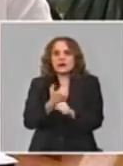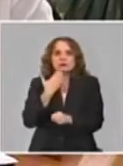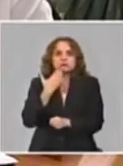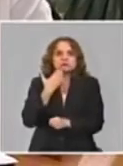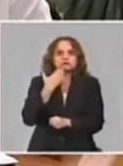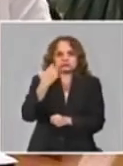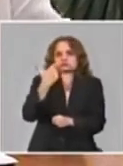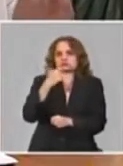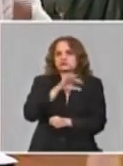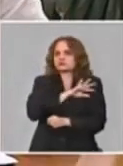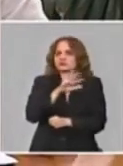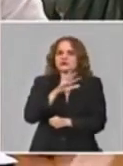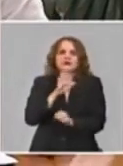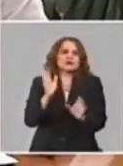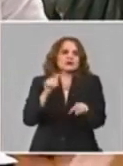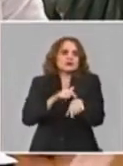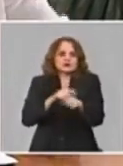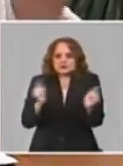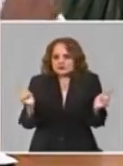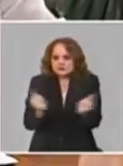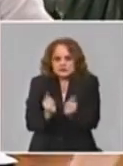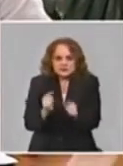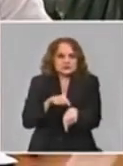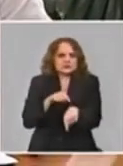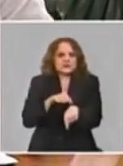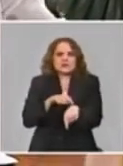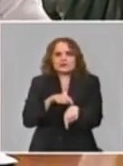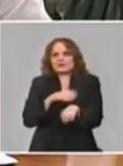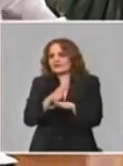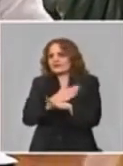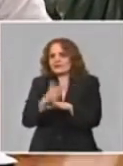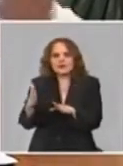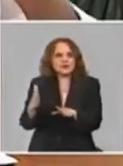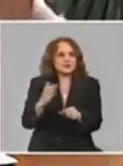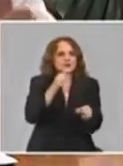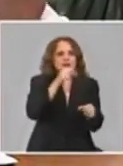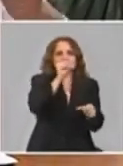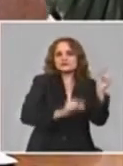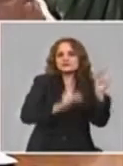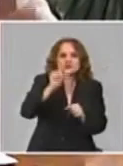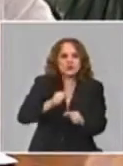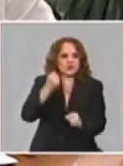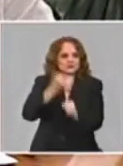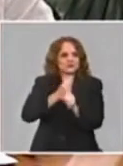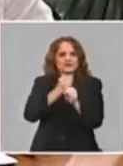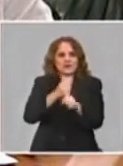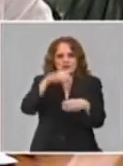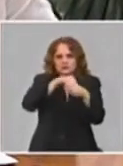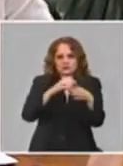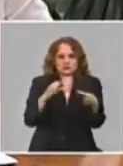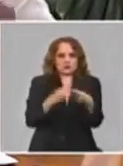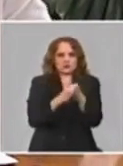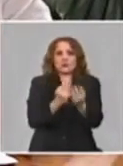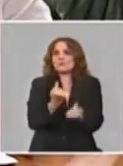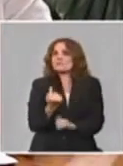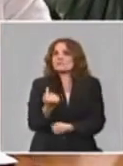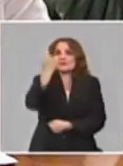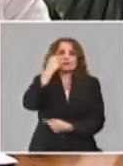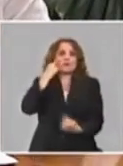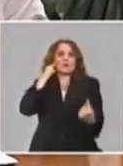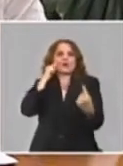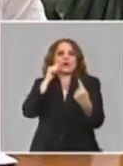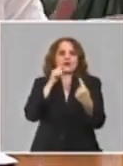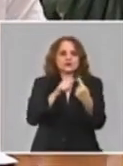tiempo tantas personas de diferentes campos estar trabajando en un solo objetivo y estar abriendo